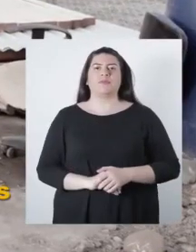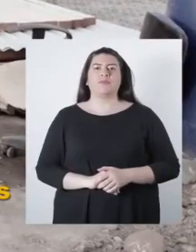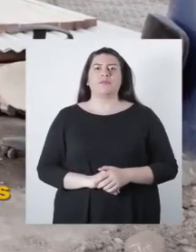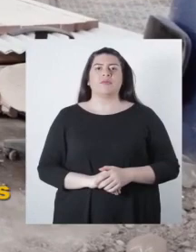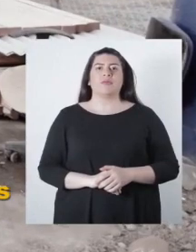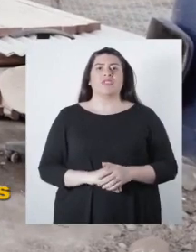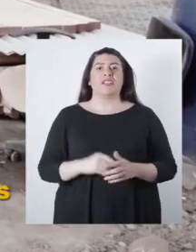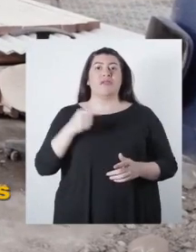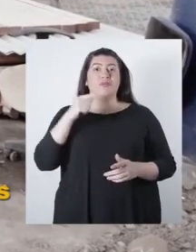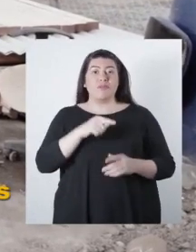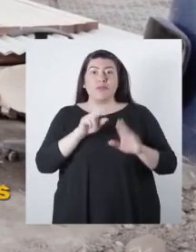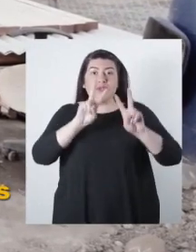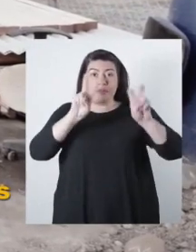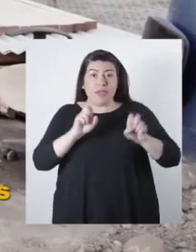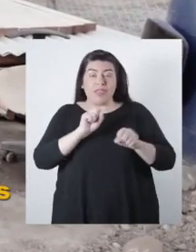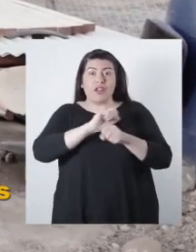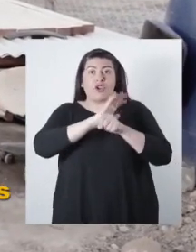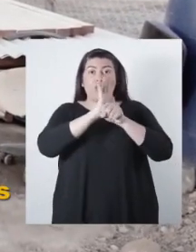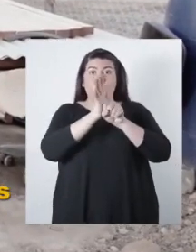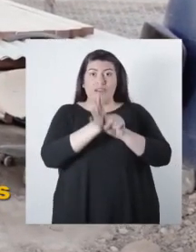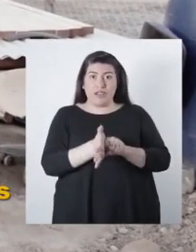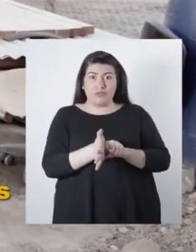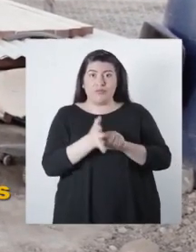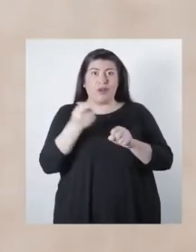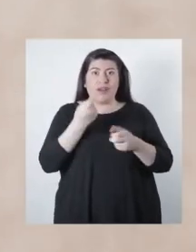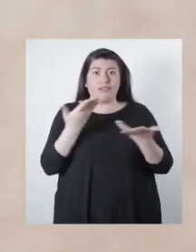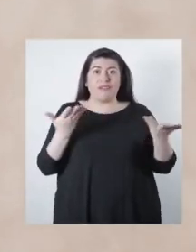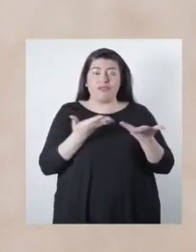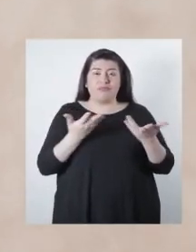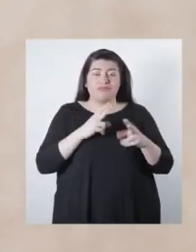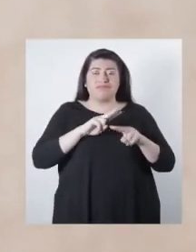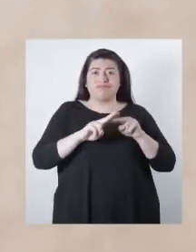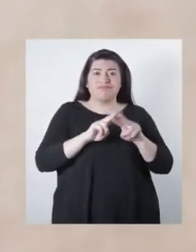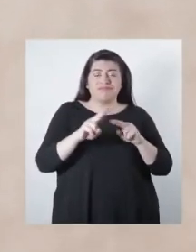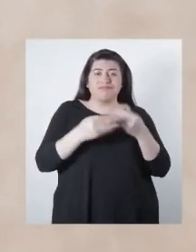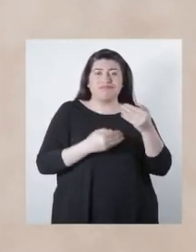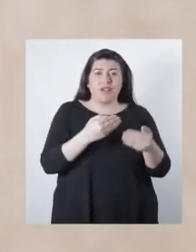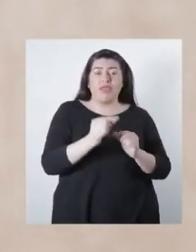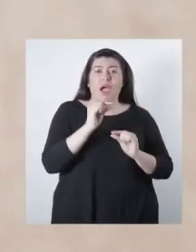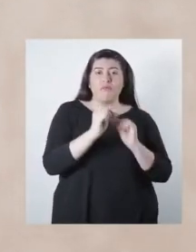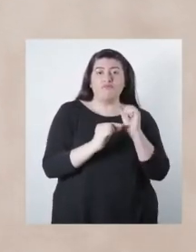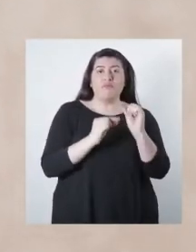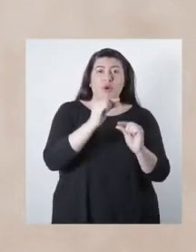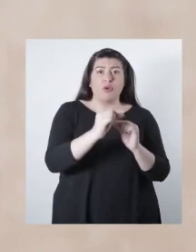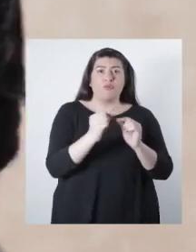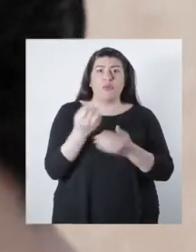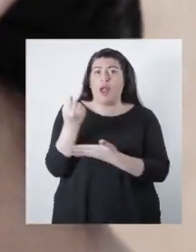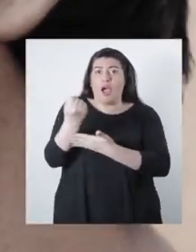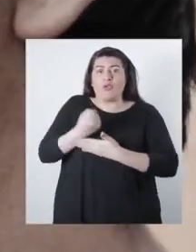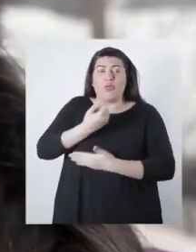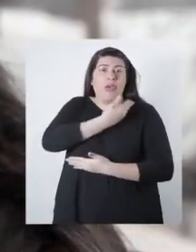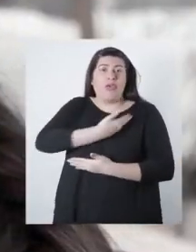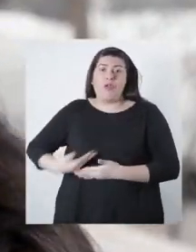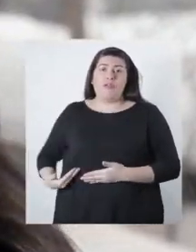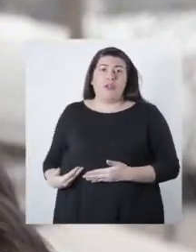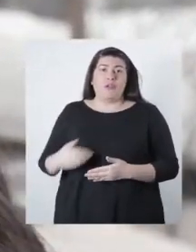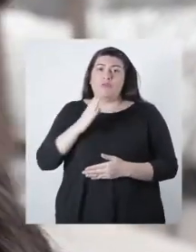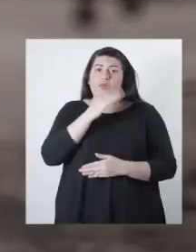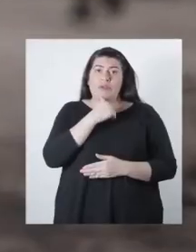Y desimpega por el mismo tema del coronavirus. Y ahora no tenemos cómo sustentarlos. Estamos de a poco, nada más, como se pueda. Y sin ayuda del gobierno, como fijo.